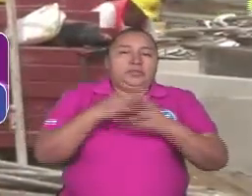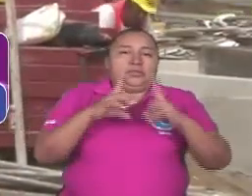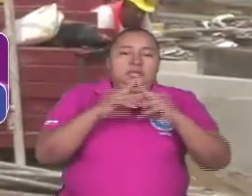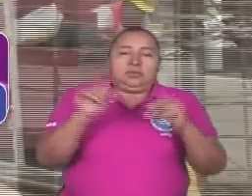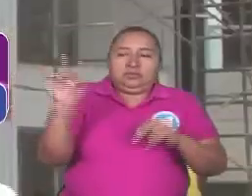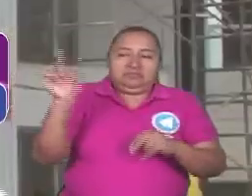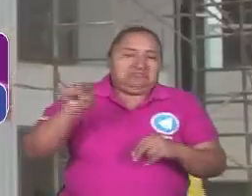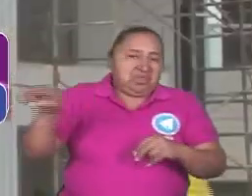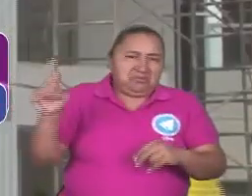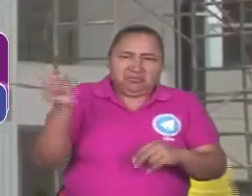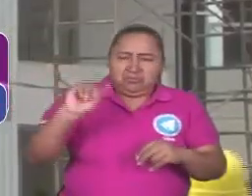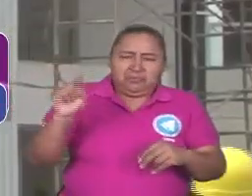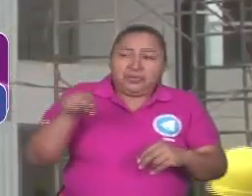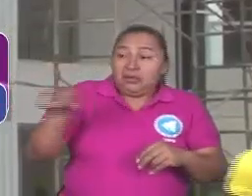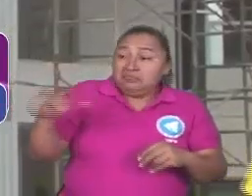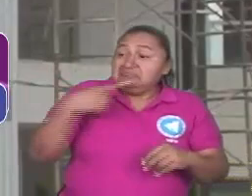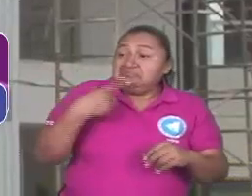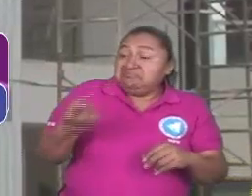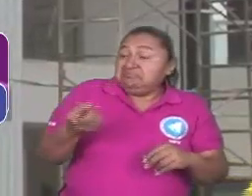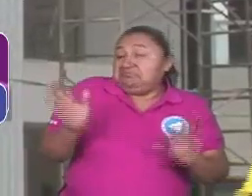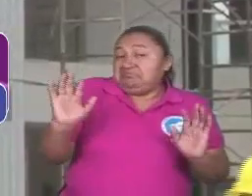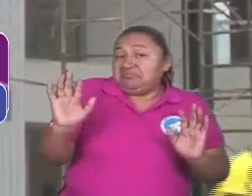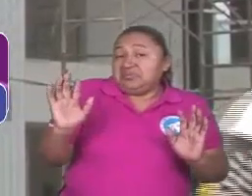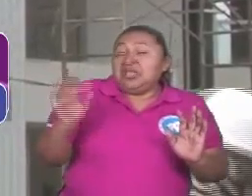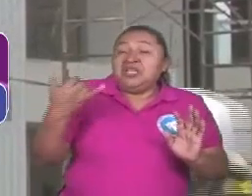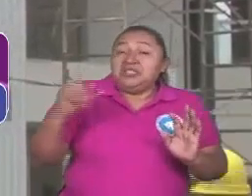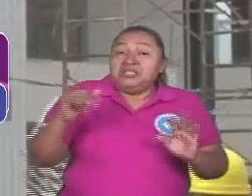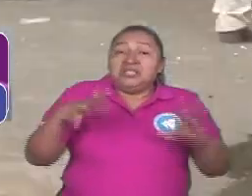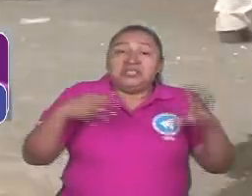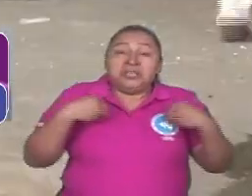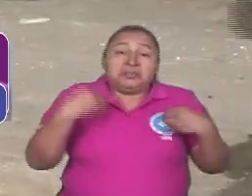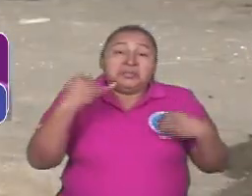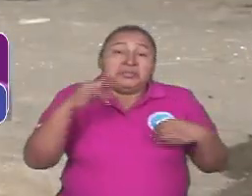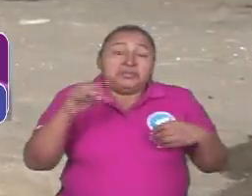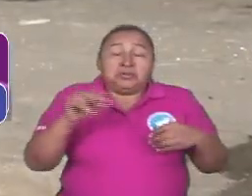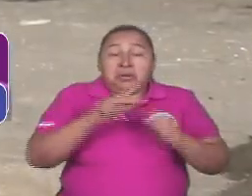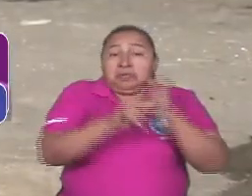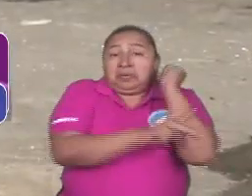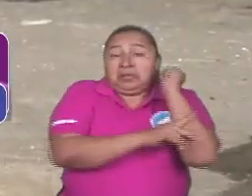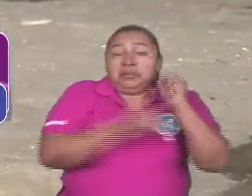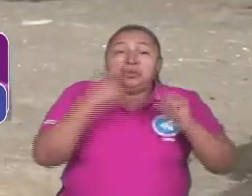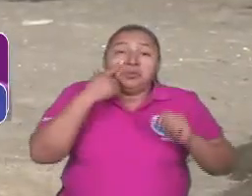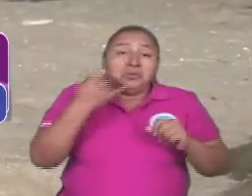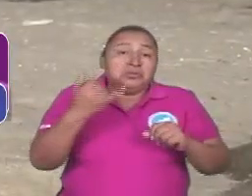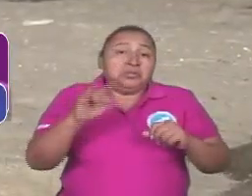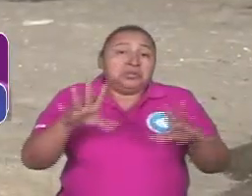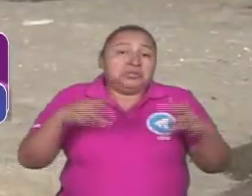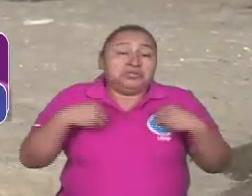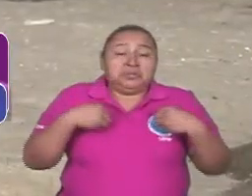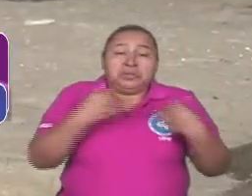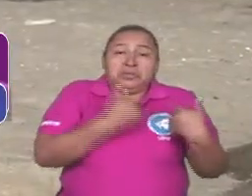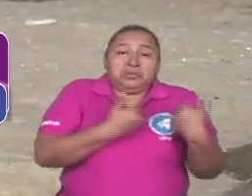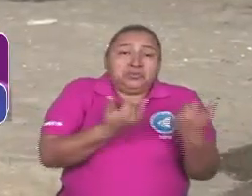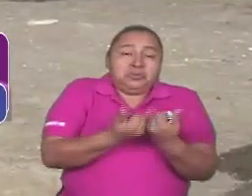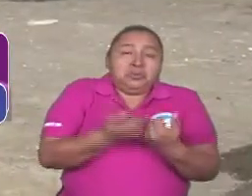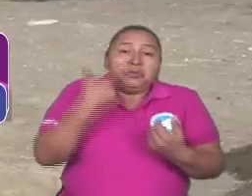Y los que digan si reconocen o no reconocen al Estado, si reconocen o no reconocen a las instituciones,